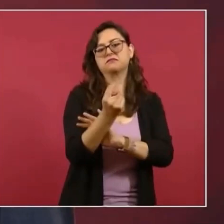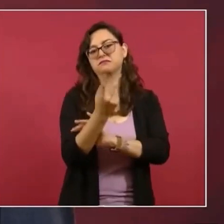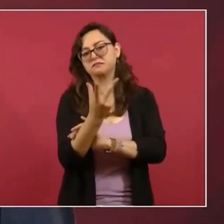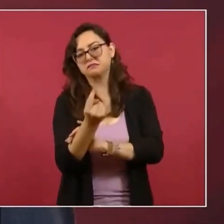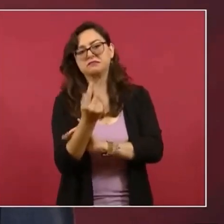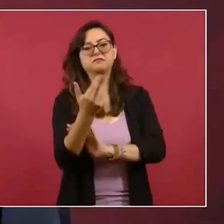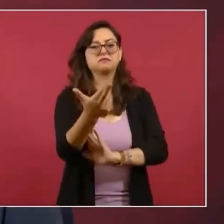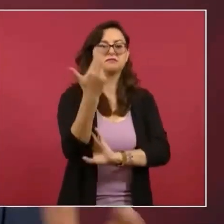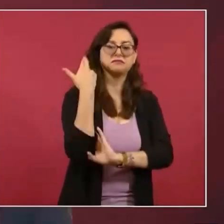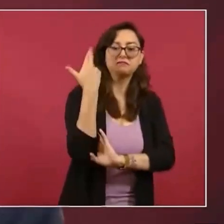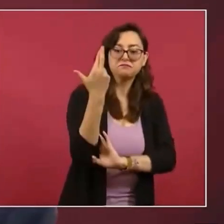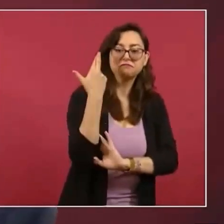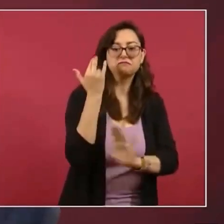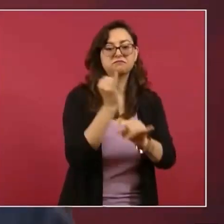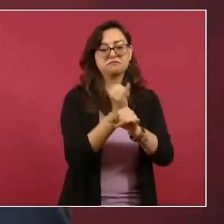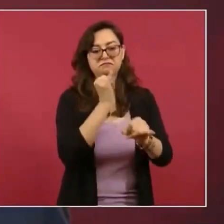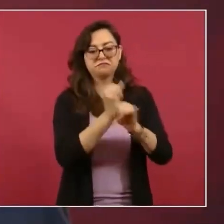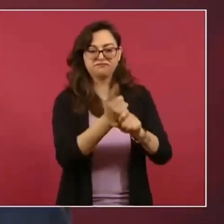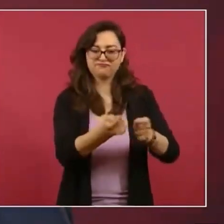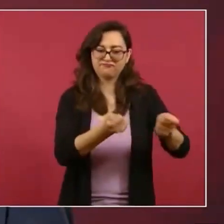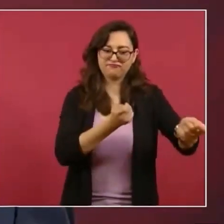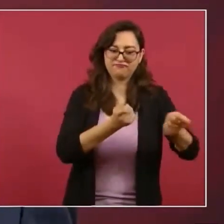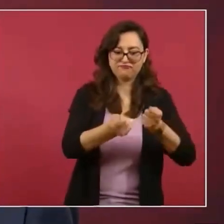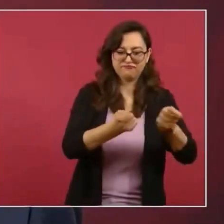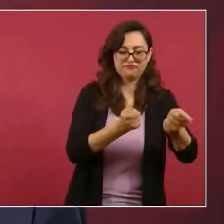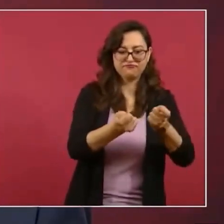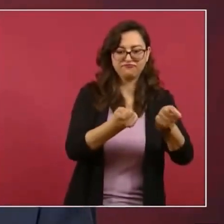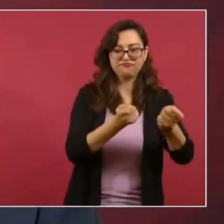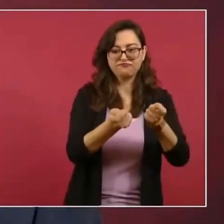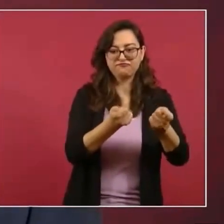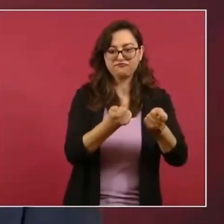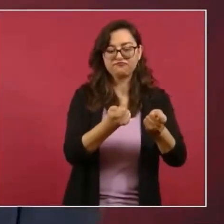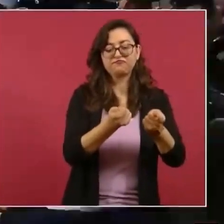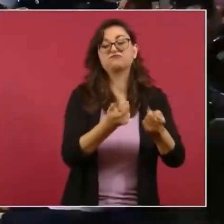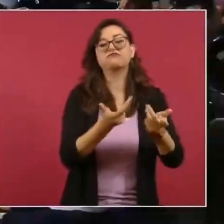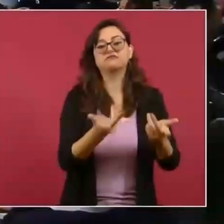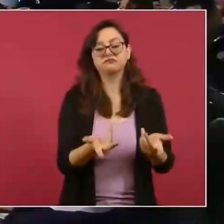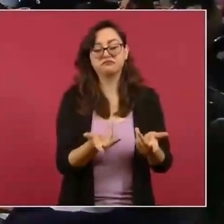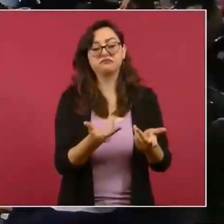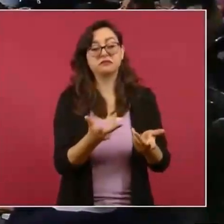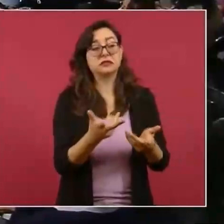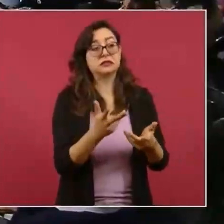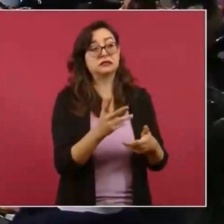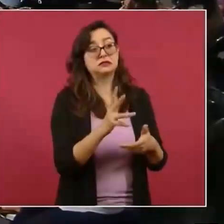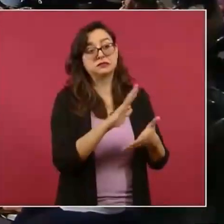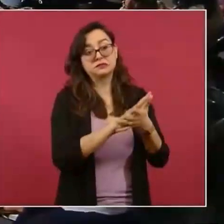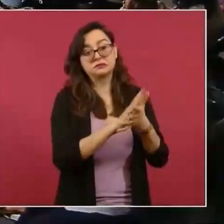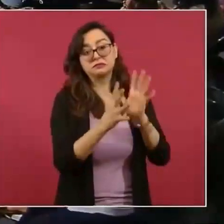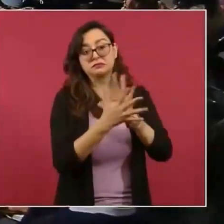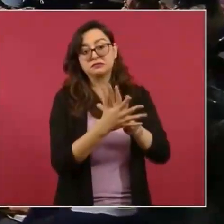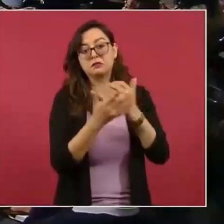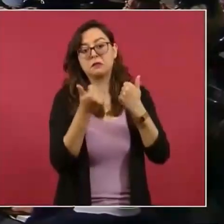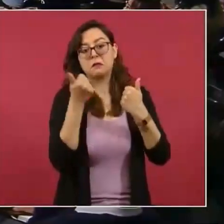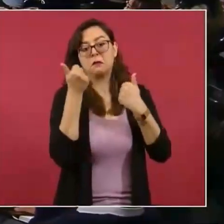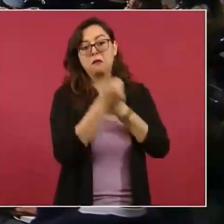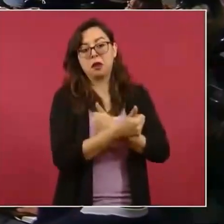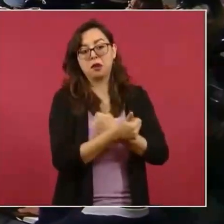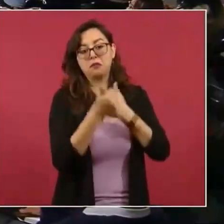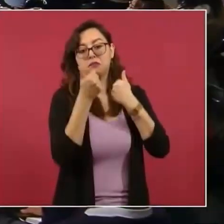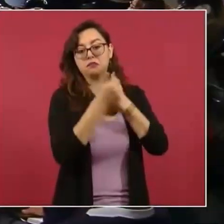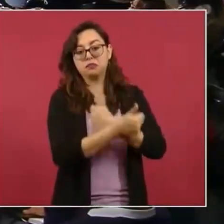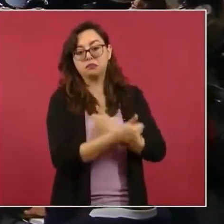juegan el papel de alcahuetes, sirven para